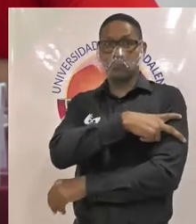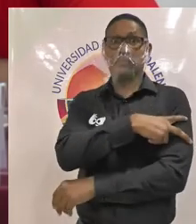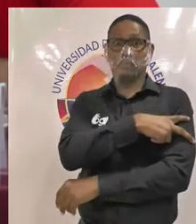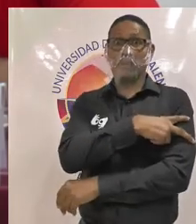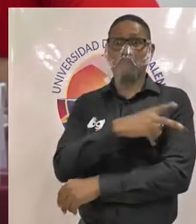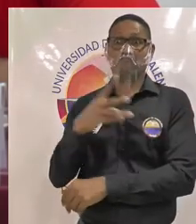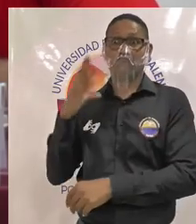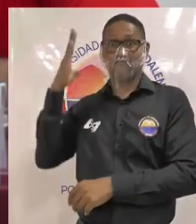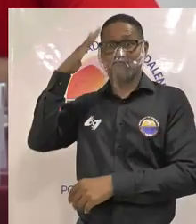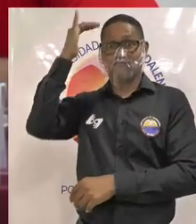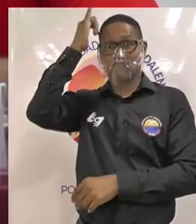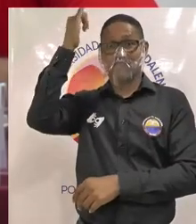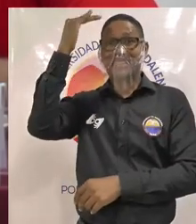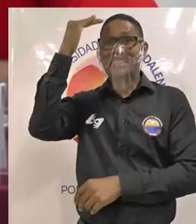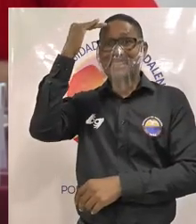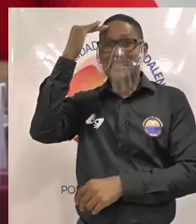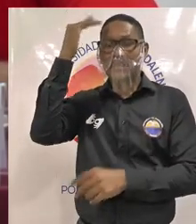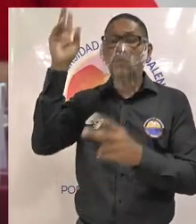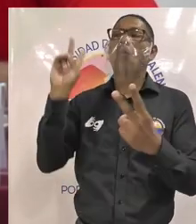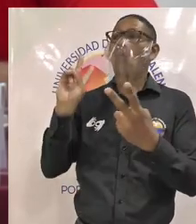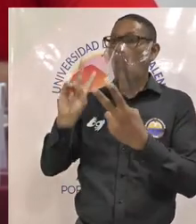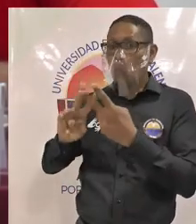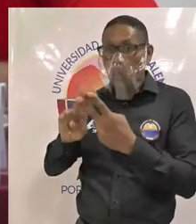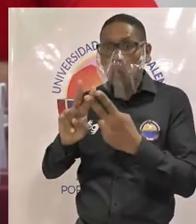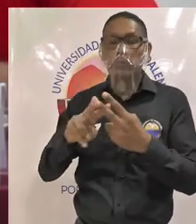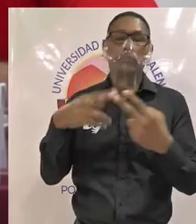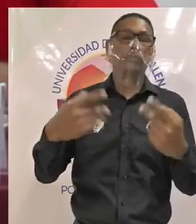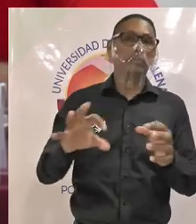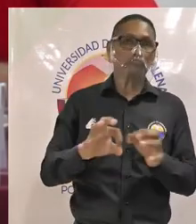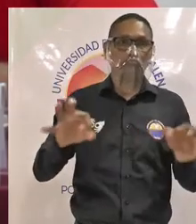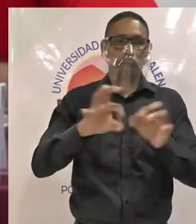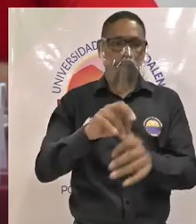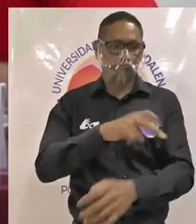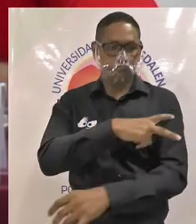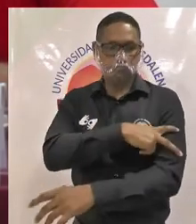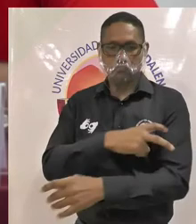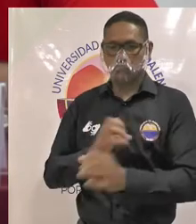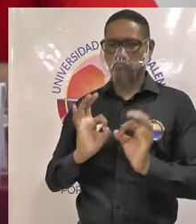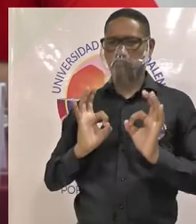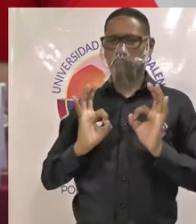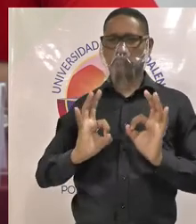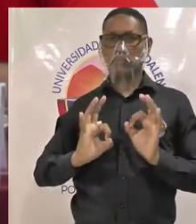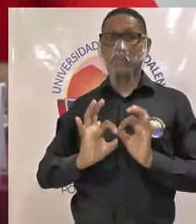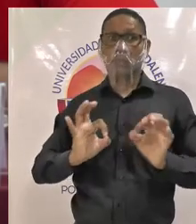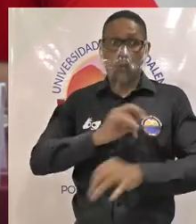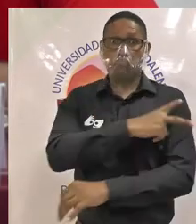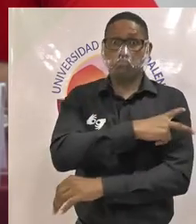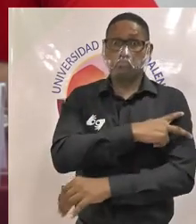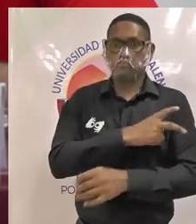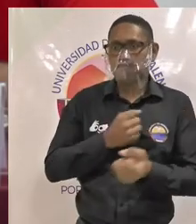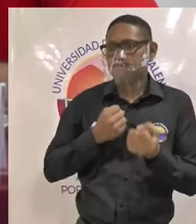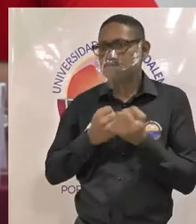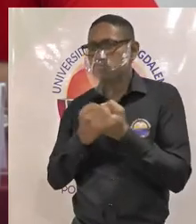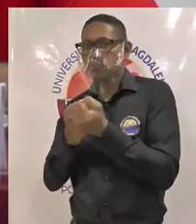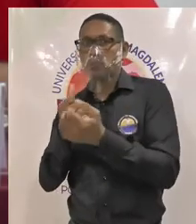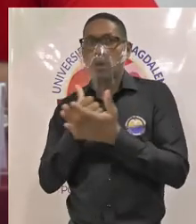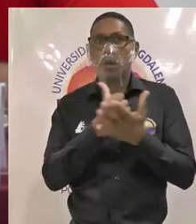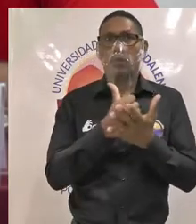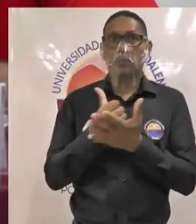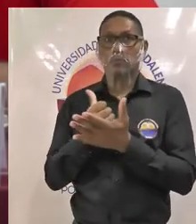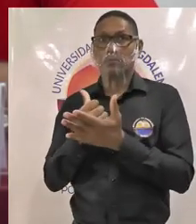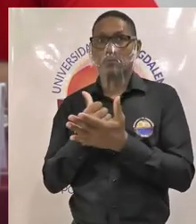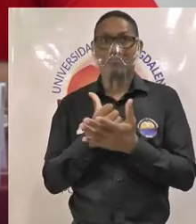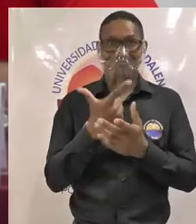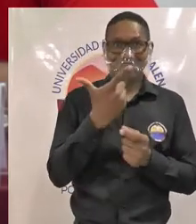para su para garantizar esta calidad la importancia que tienen los monitores en ese orden de ideas